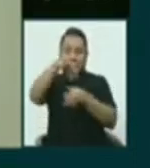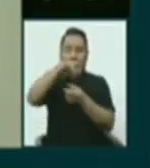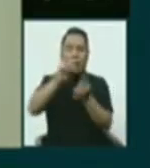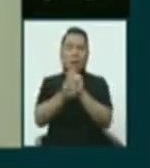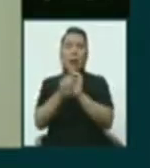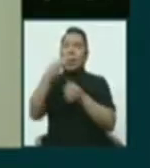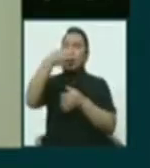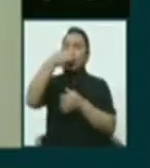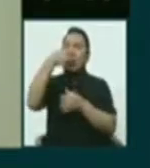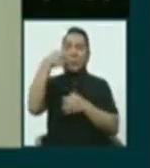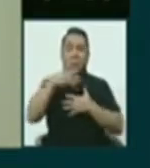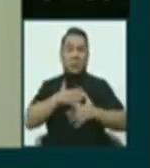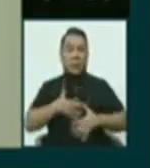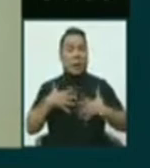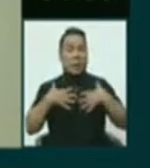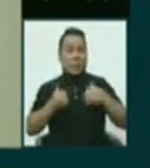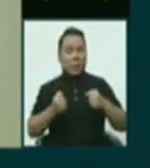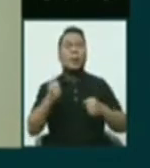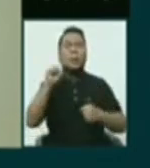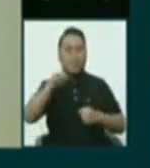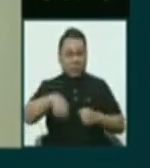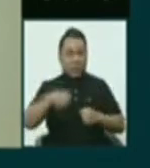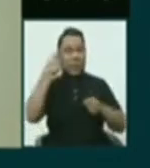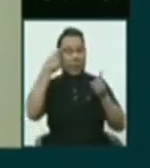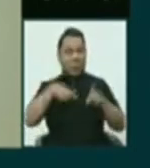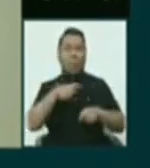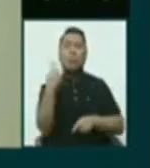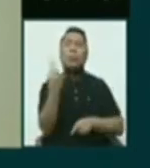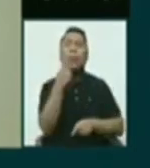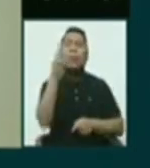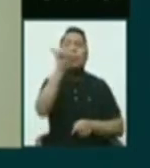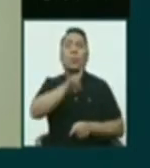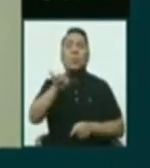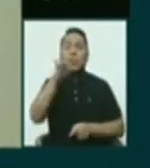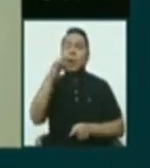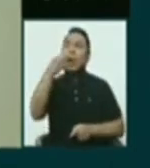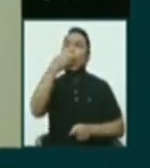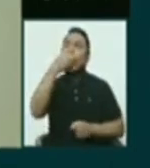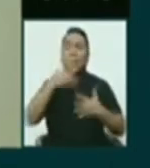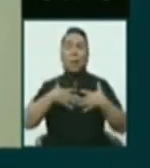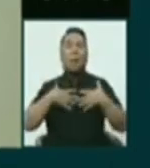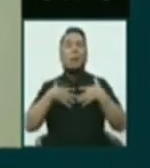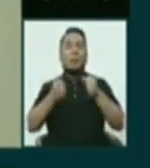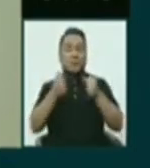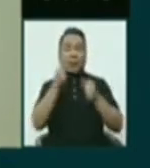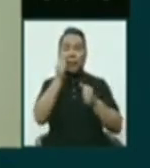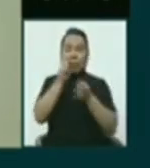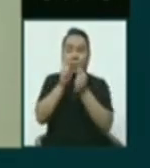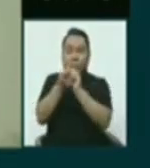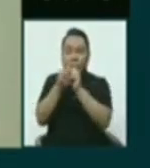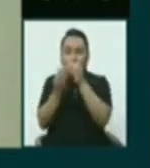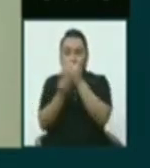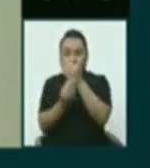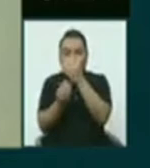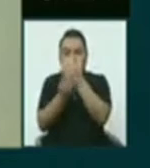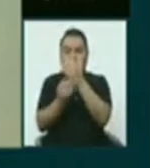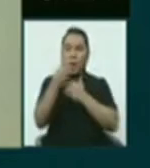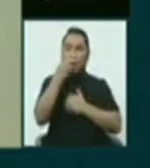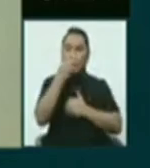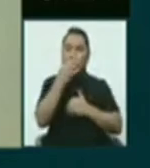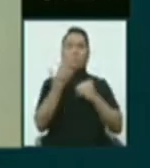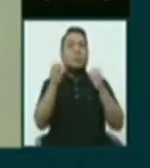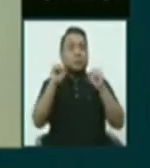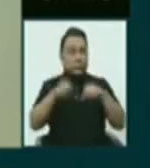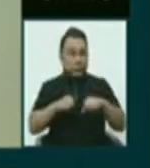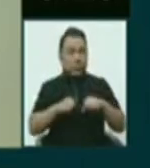muy bien, estamos de acuerdo en eso, sí. Todo para uso medicinal, pero hay otra manera, cómo se puede controlar, o